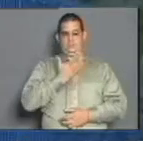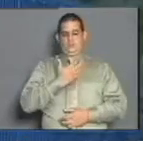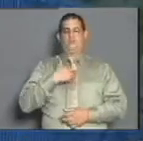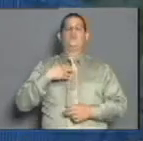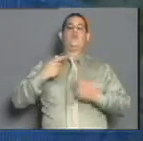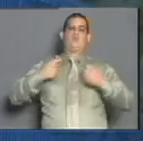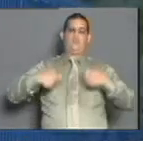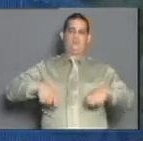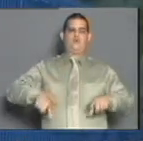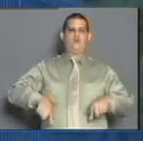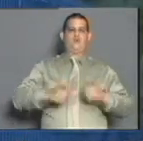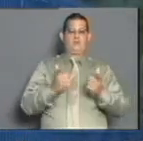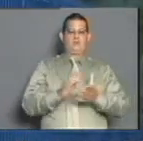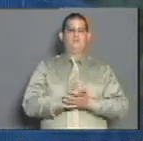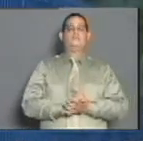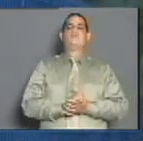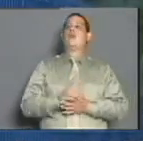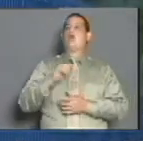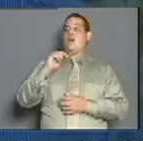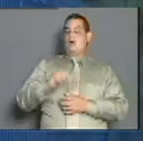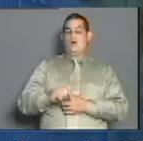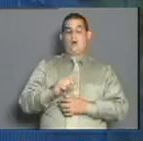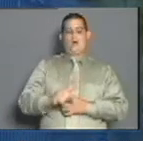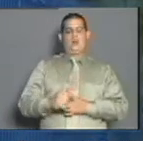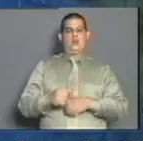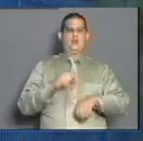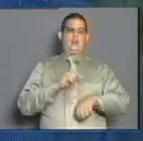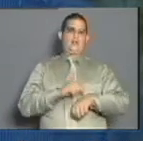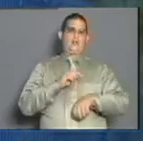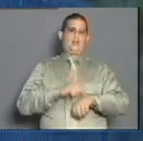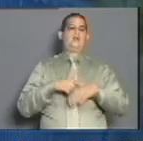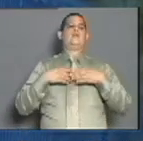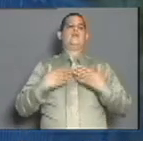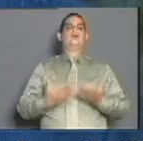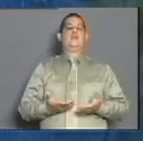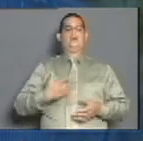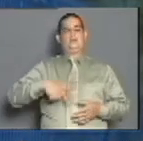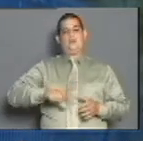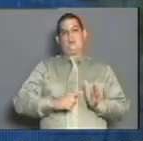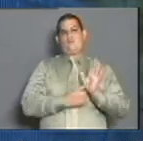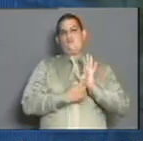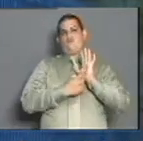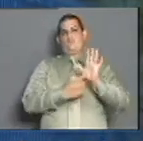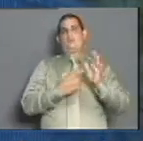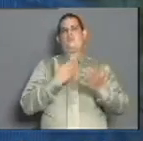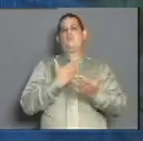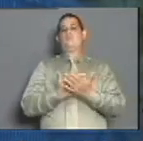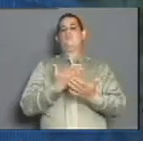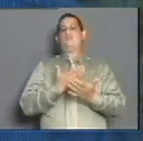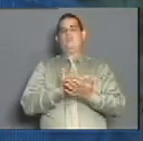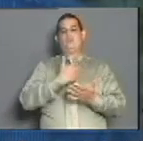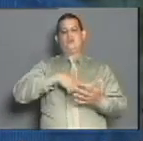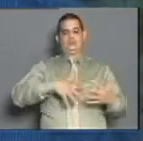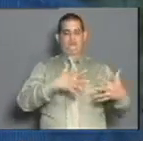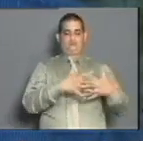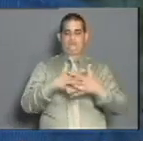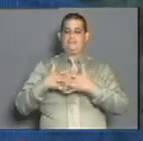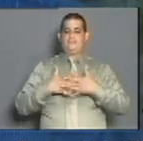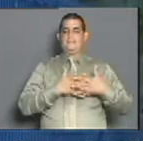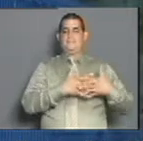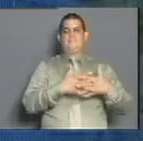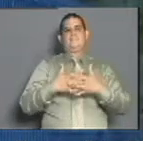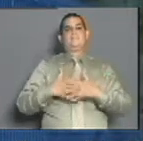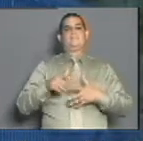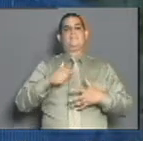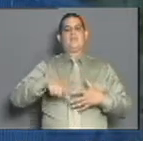Ahora, más que nunca, es el momento en el que se demuestra ese apego que tenemos que tener a la comunidad, ahí